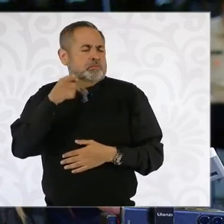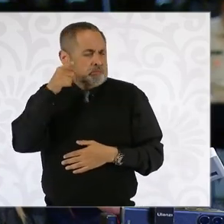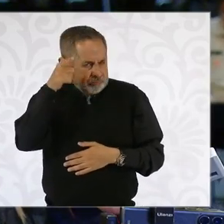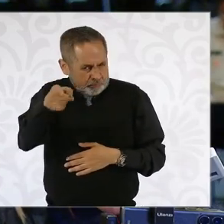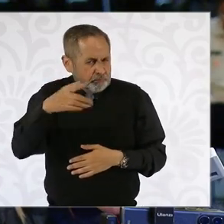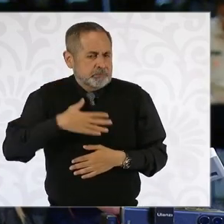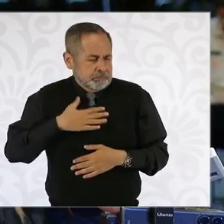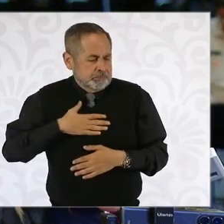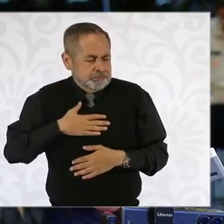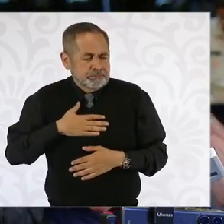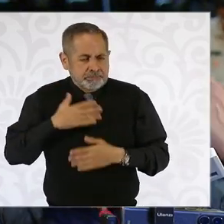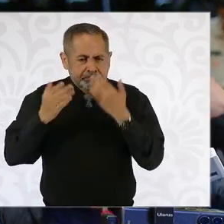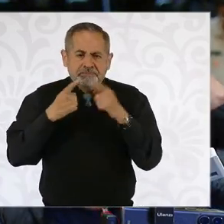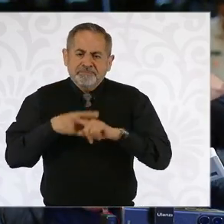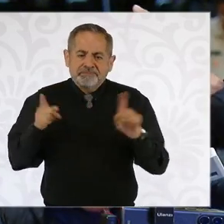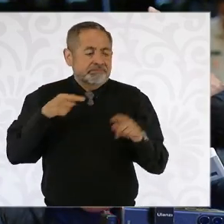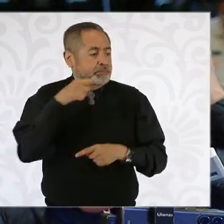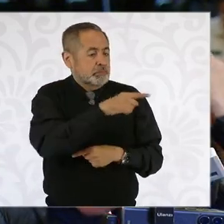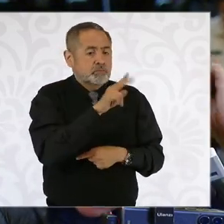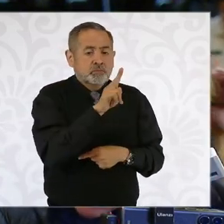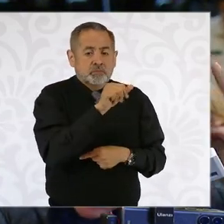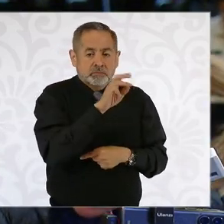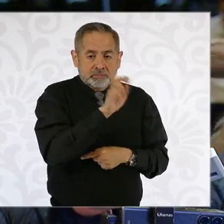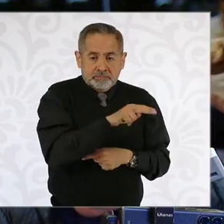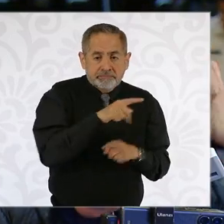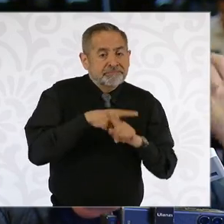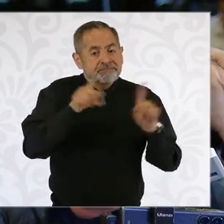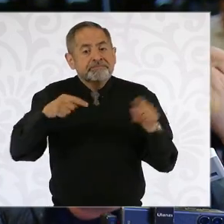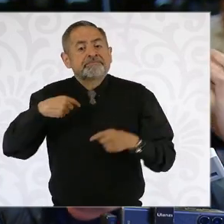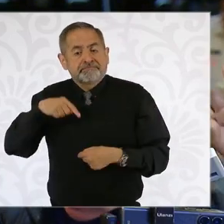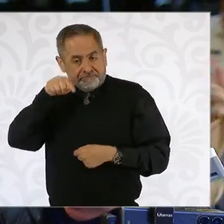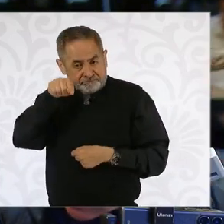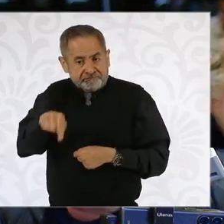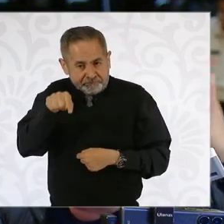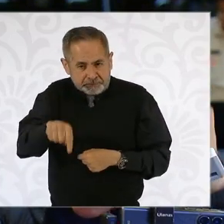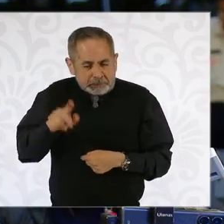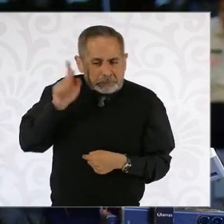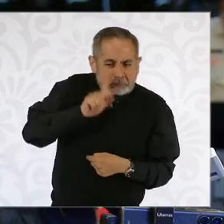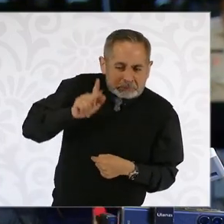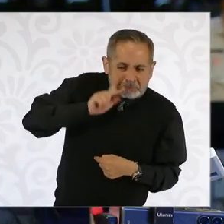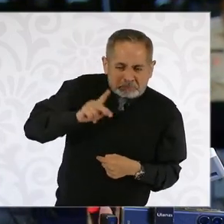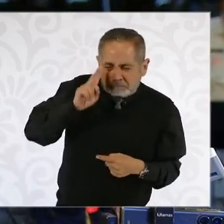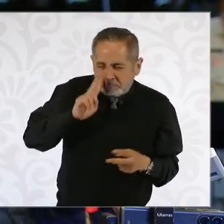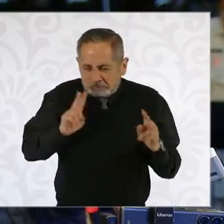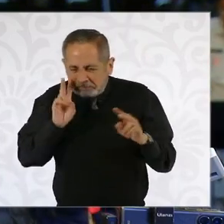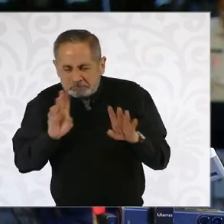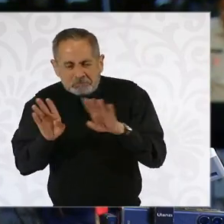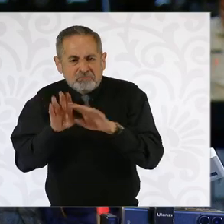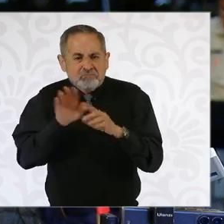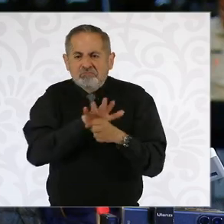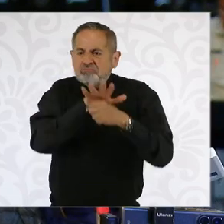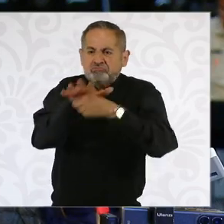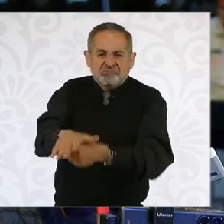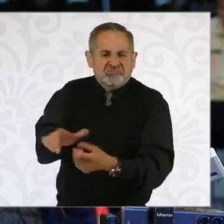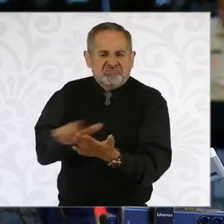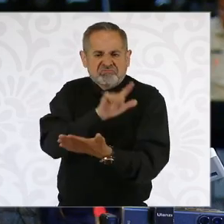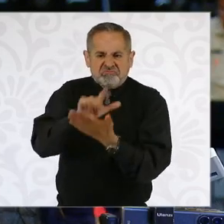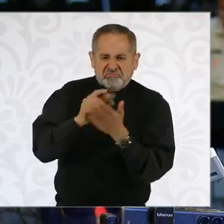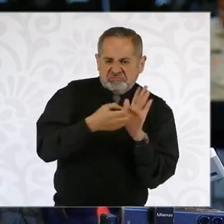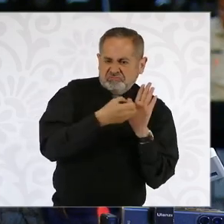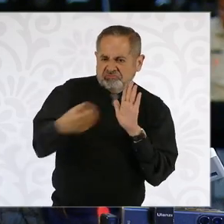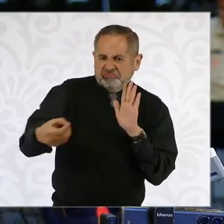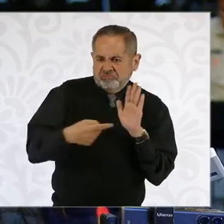a diferencia de la UNAM, a nosotros sí nos convirtieron en el laboratorio del neoliberalismo, es decir, nos impusieron una ley orgánica